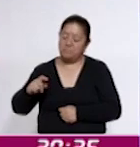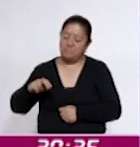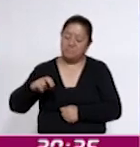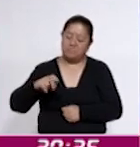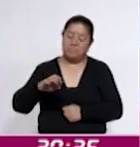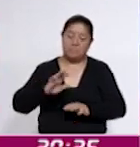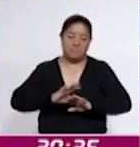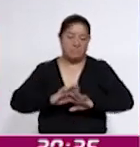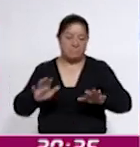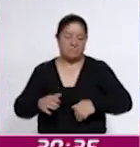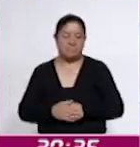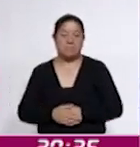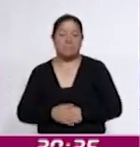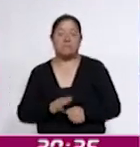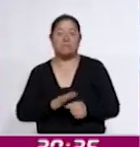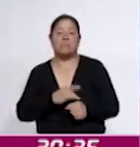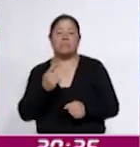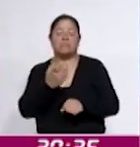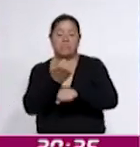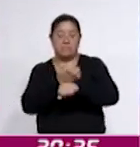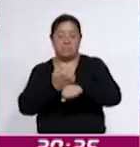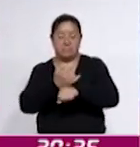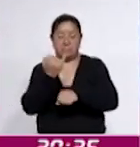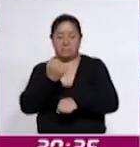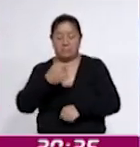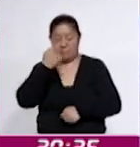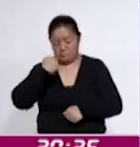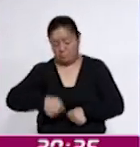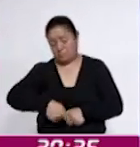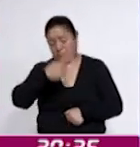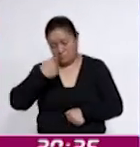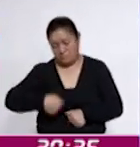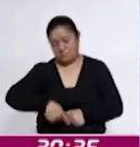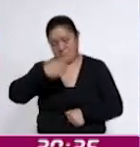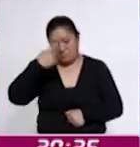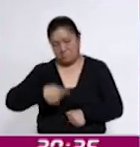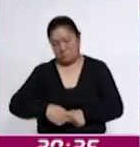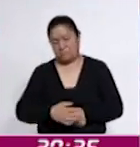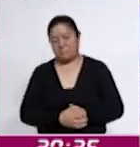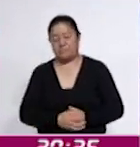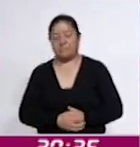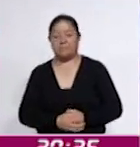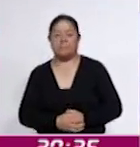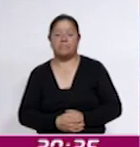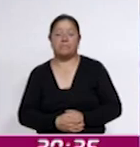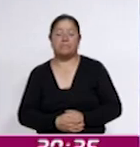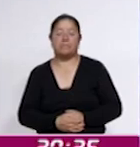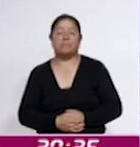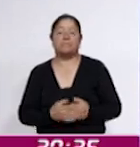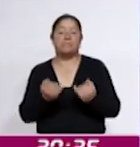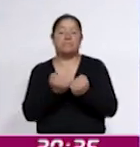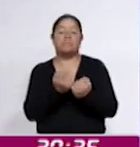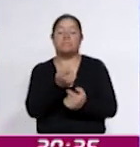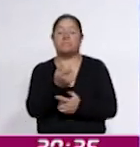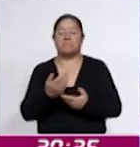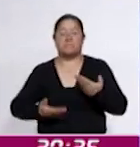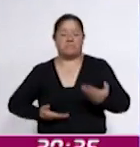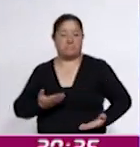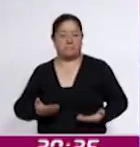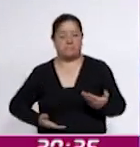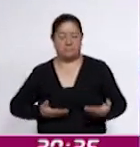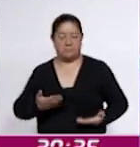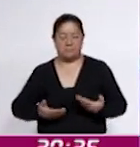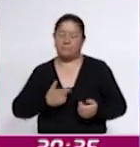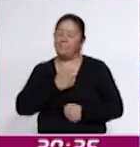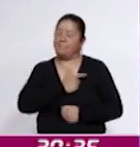pues por la circulación, que ya también debemos de cuidarnos y todo. Caminar, bailo un poquito también, bailo un poquito, me